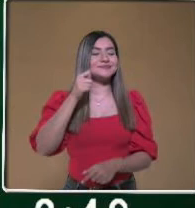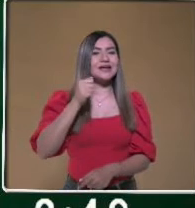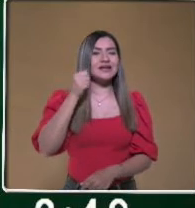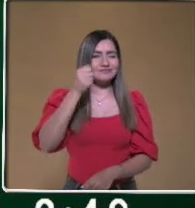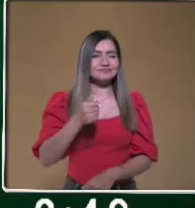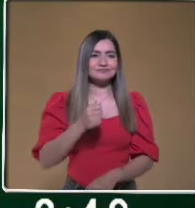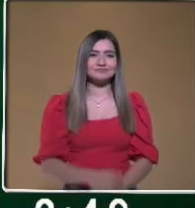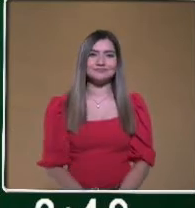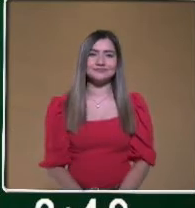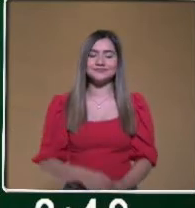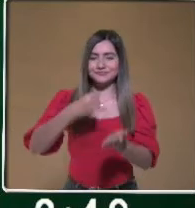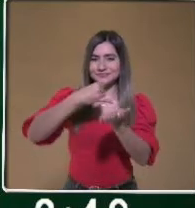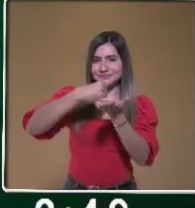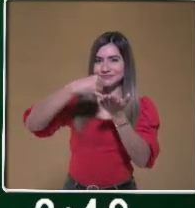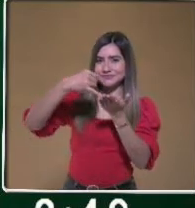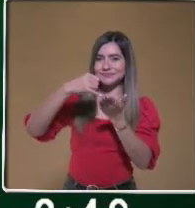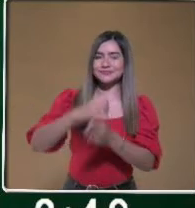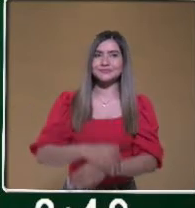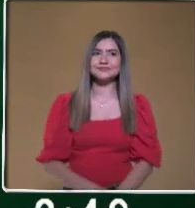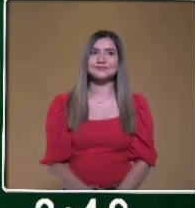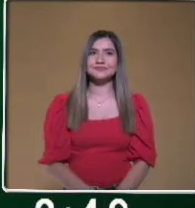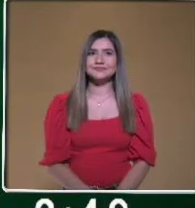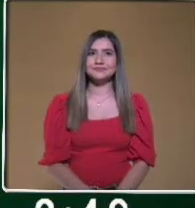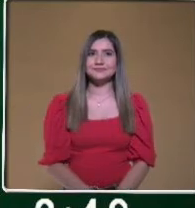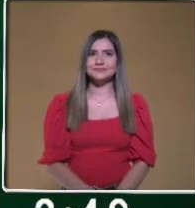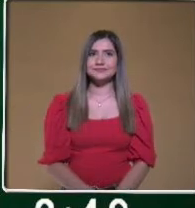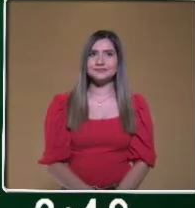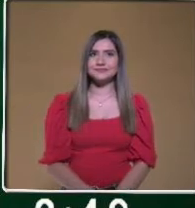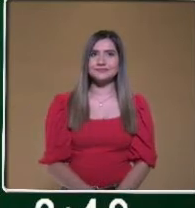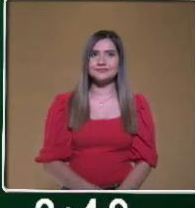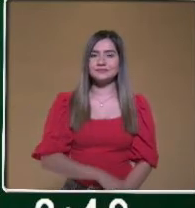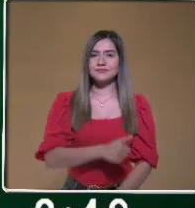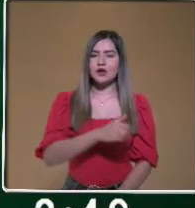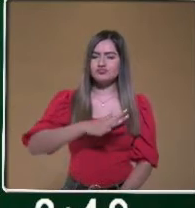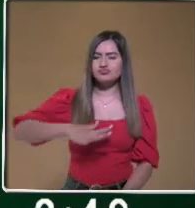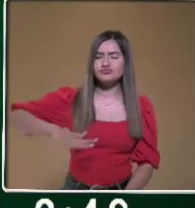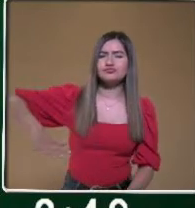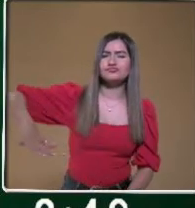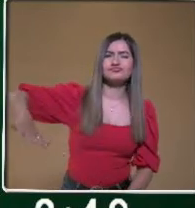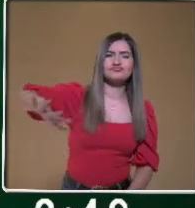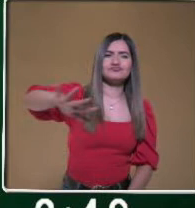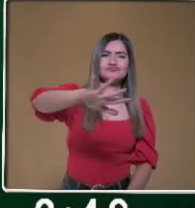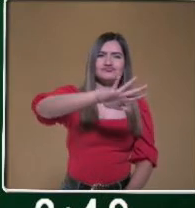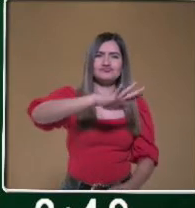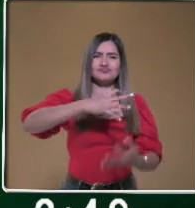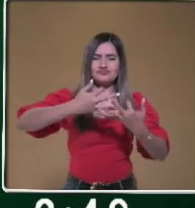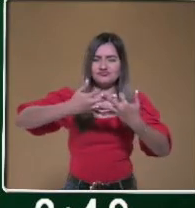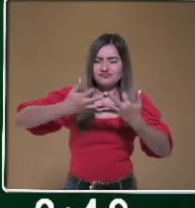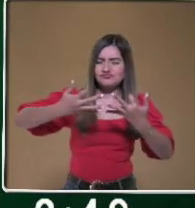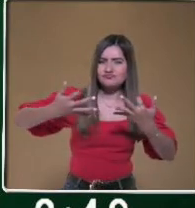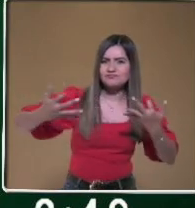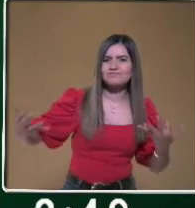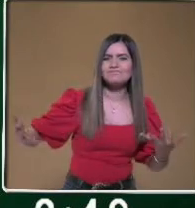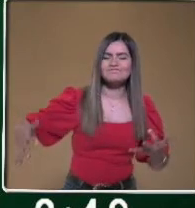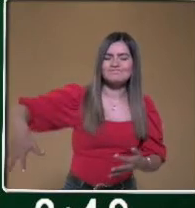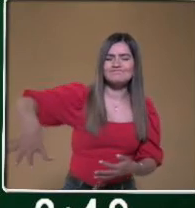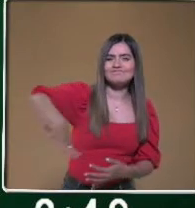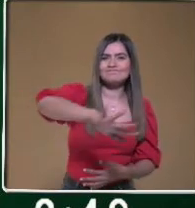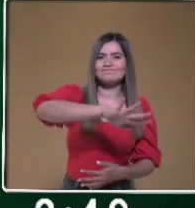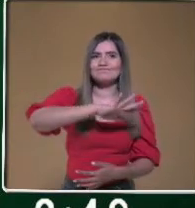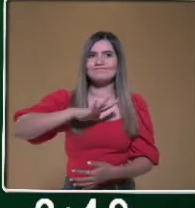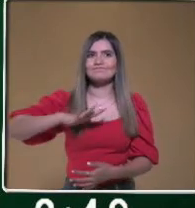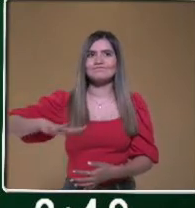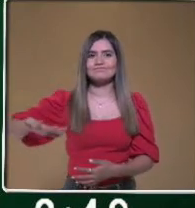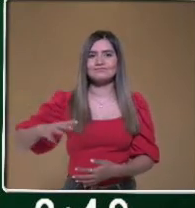Y otra de las características es que abarca grandes extensiones de terreno. Otro tipo de